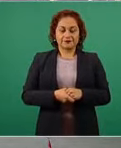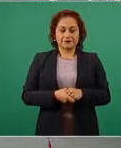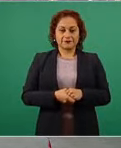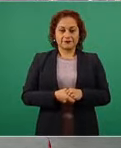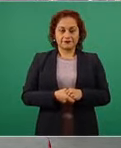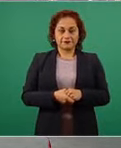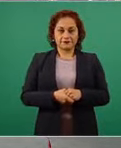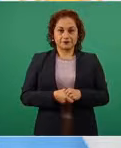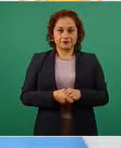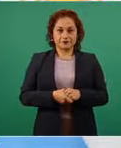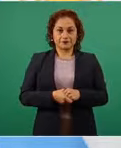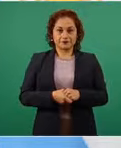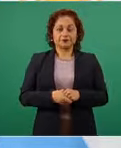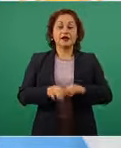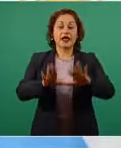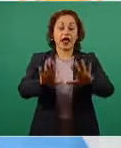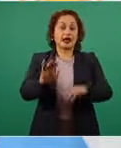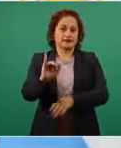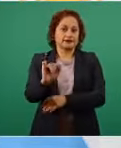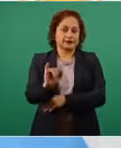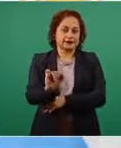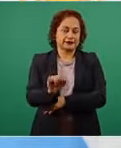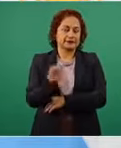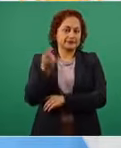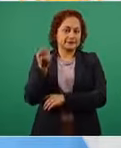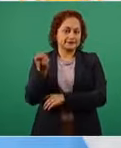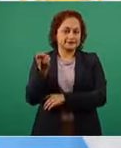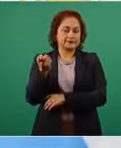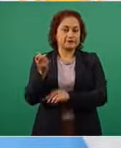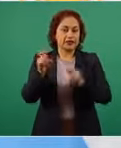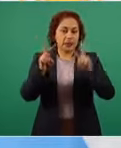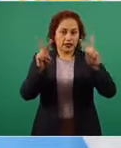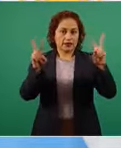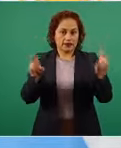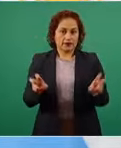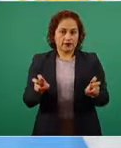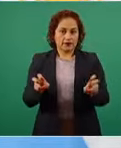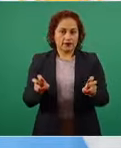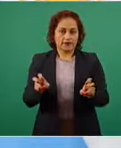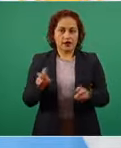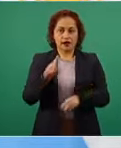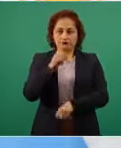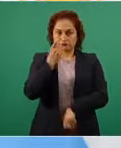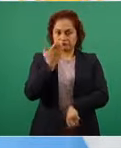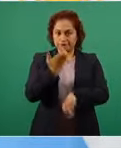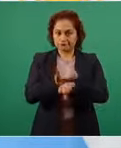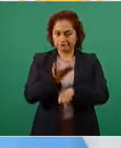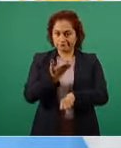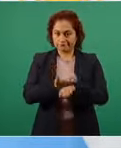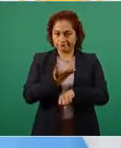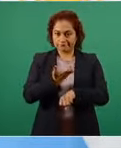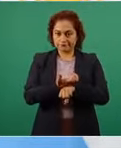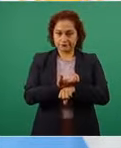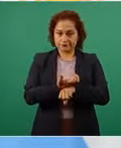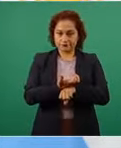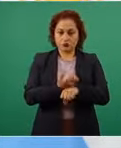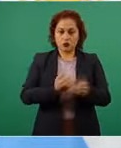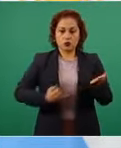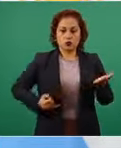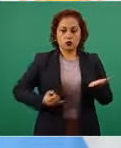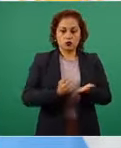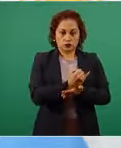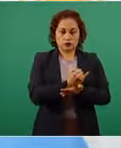es un asunto que deciden en Estados Unidos la